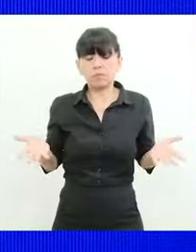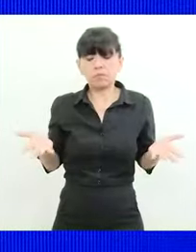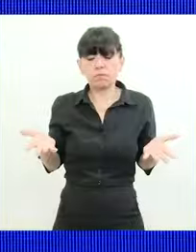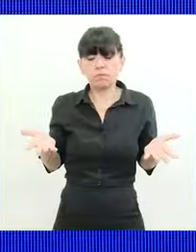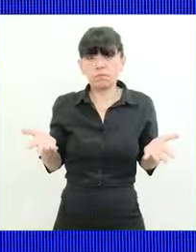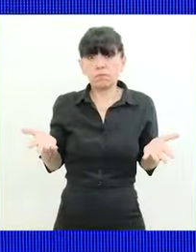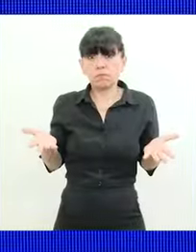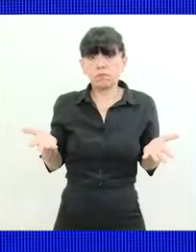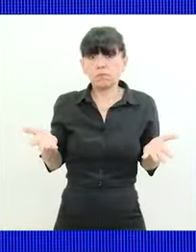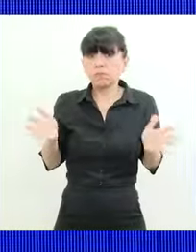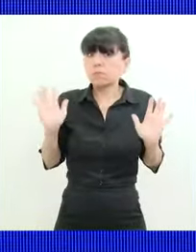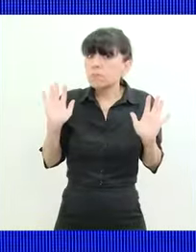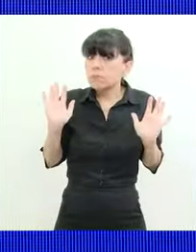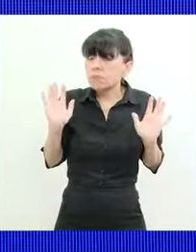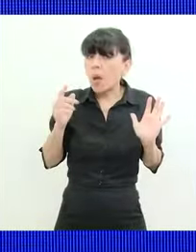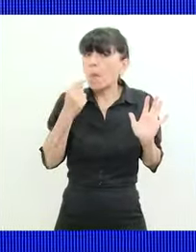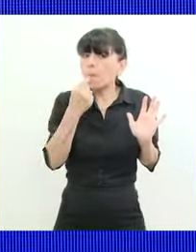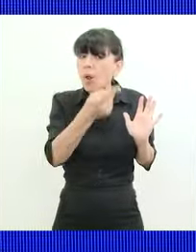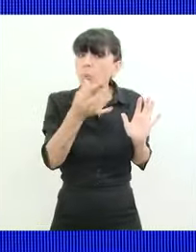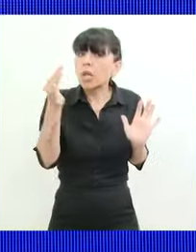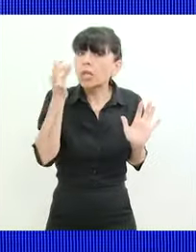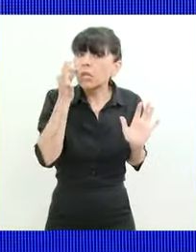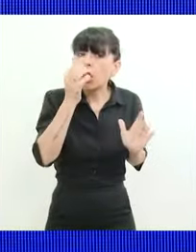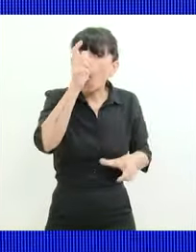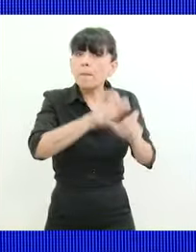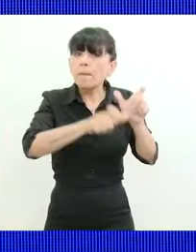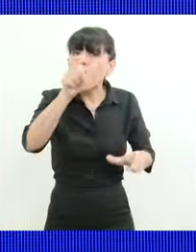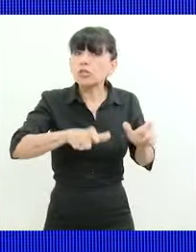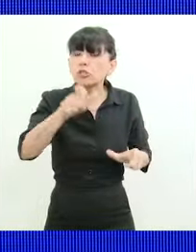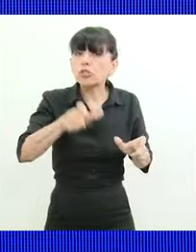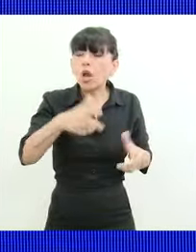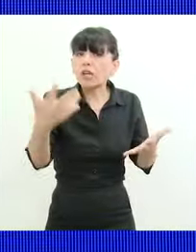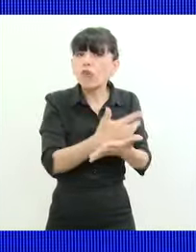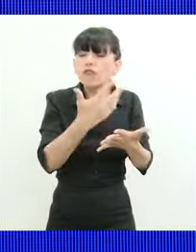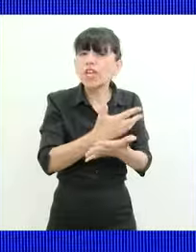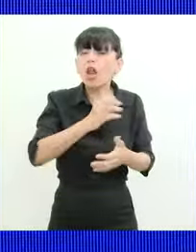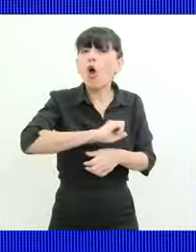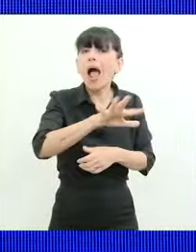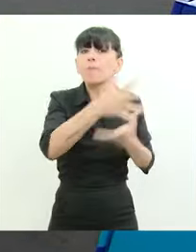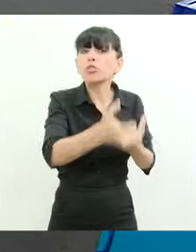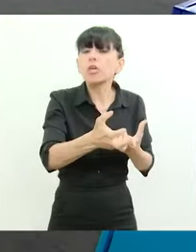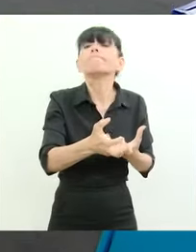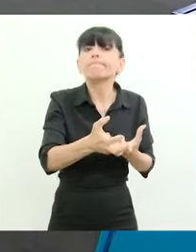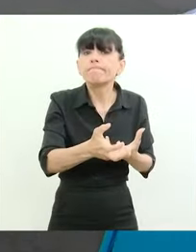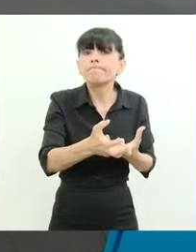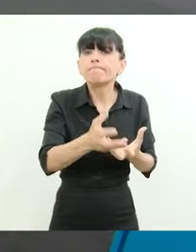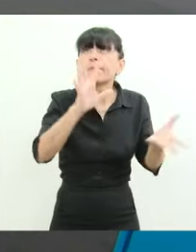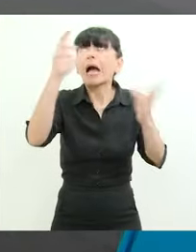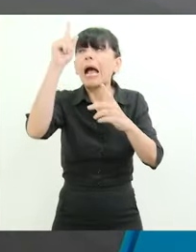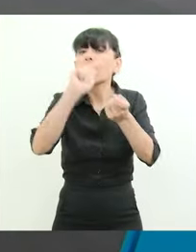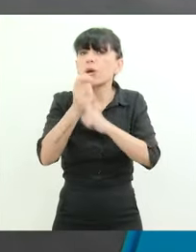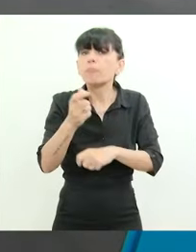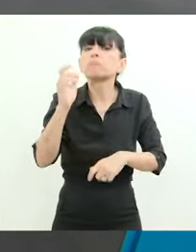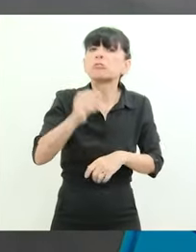pregúntenle a los 173 mil productores que vivieron la sequía pregúntenle a los correntinos y a los